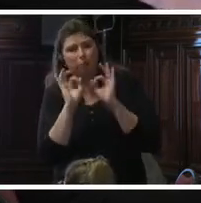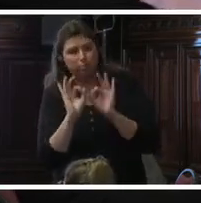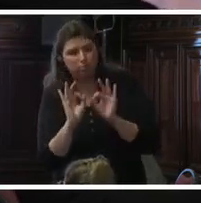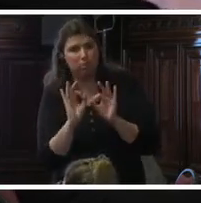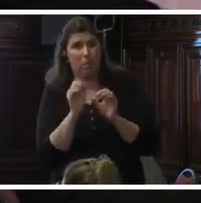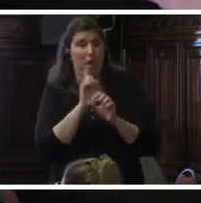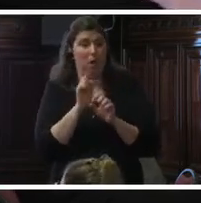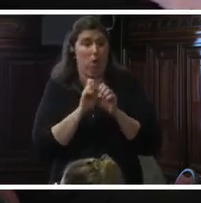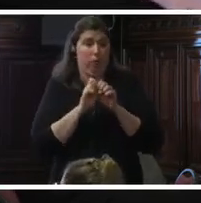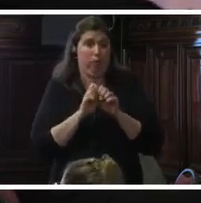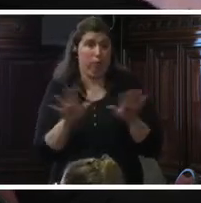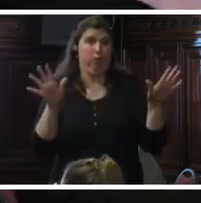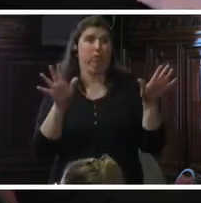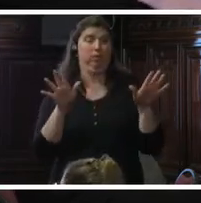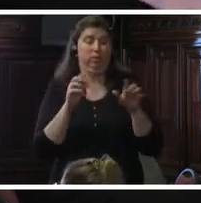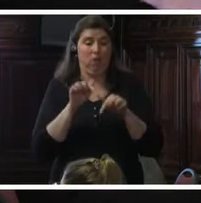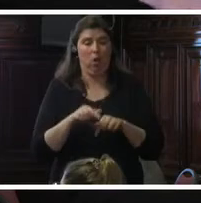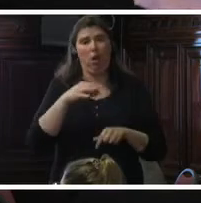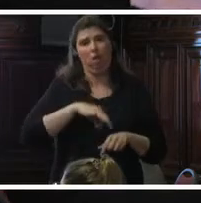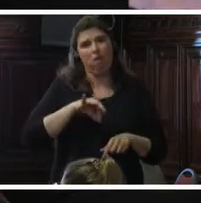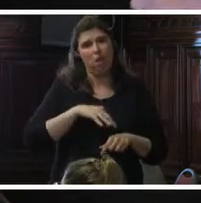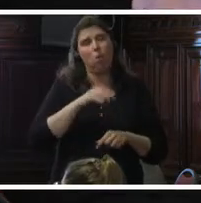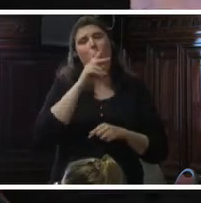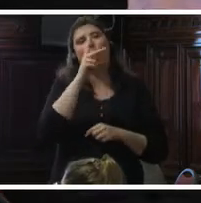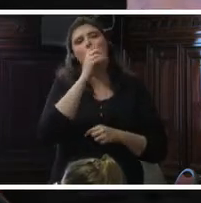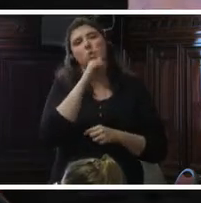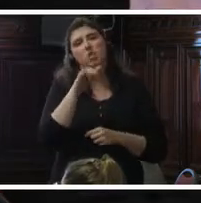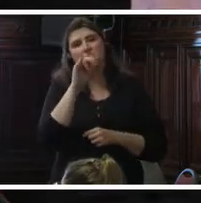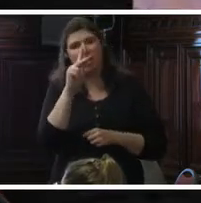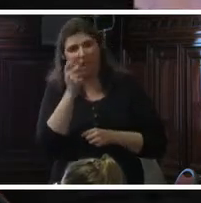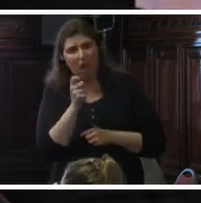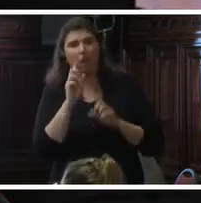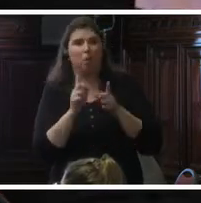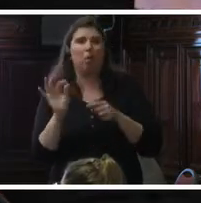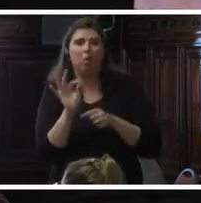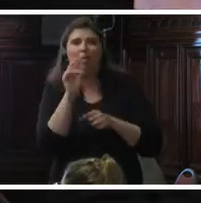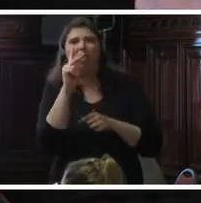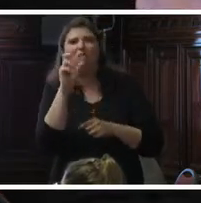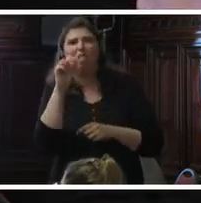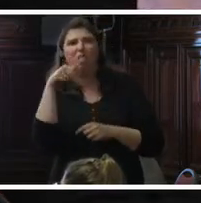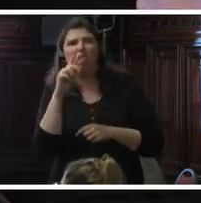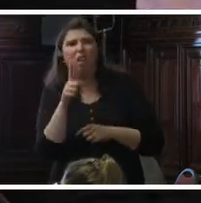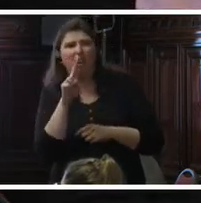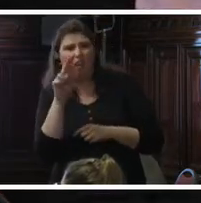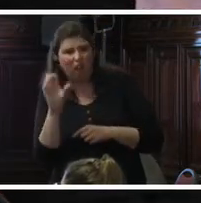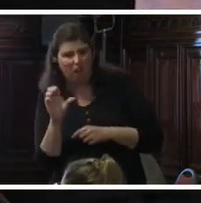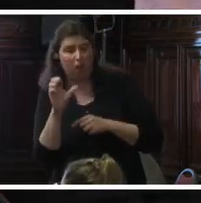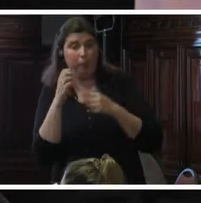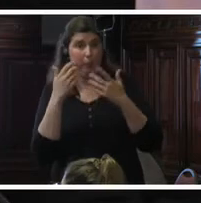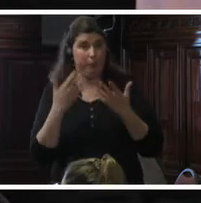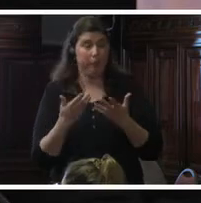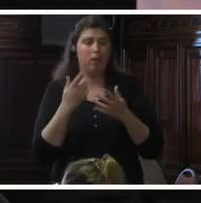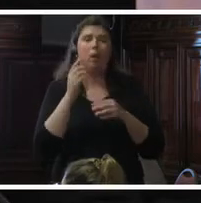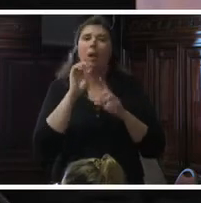epidemia triple con el Zika, el dengue y otras más. Y con un problema que se transmite por género,